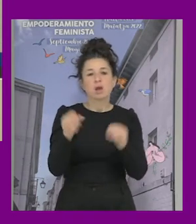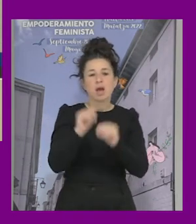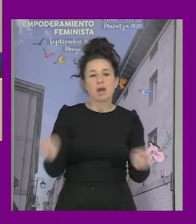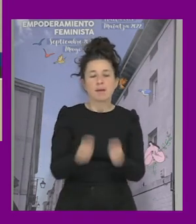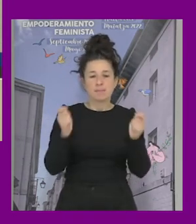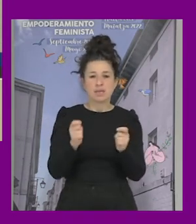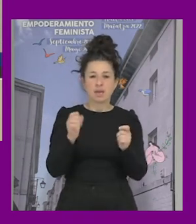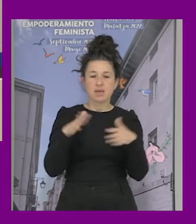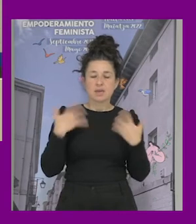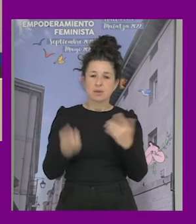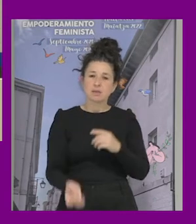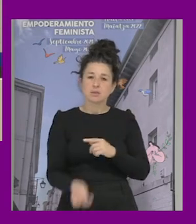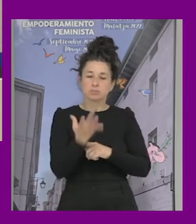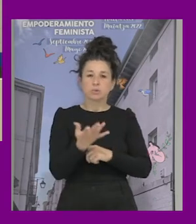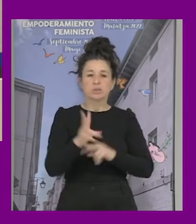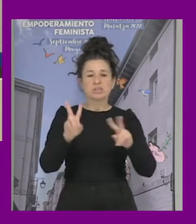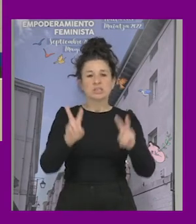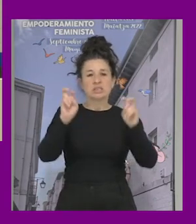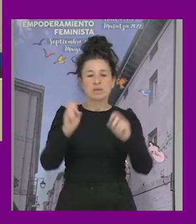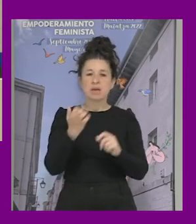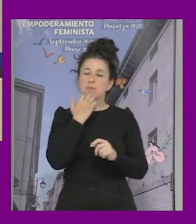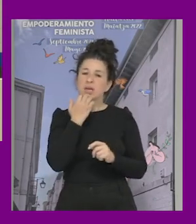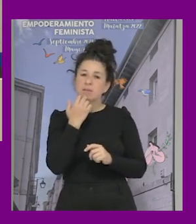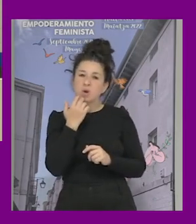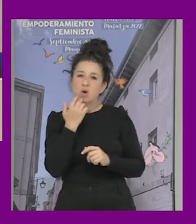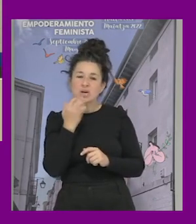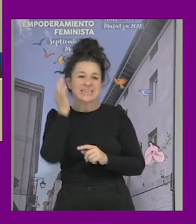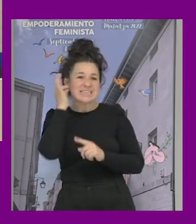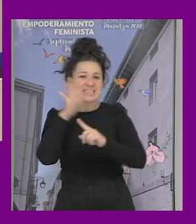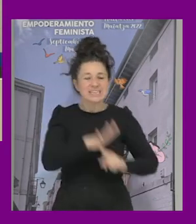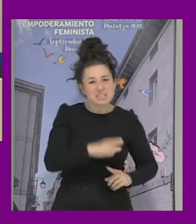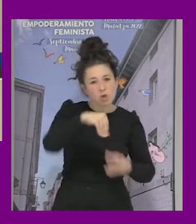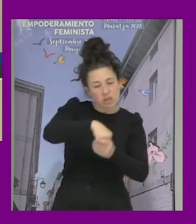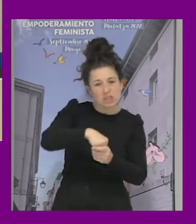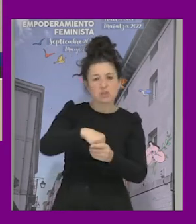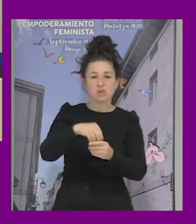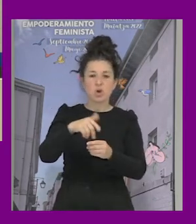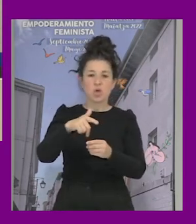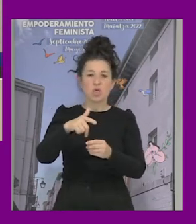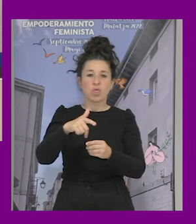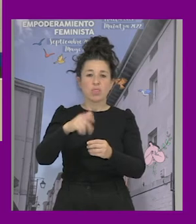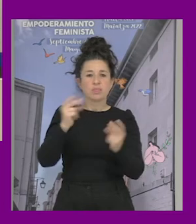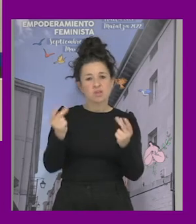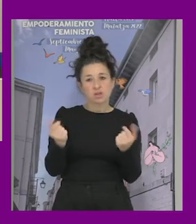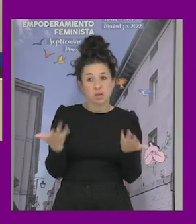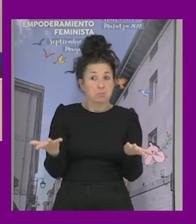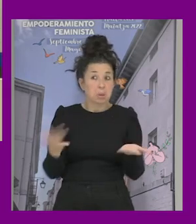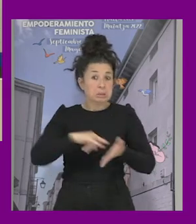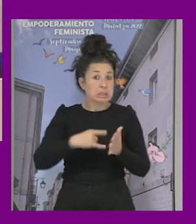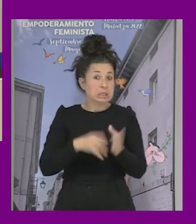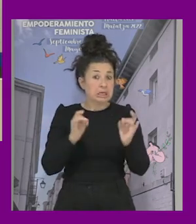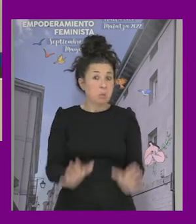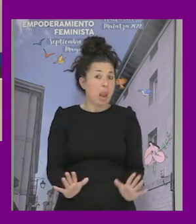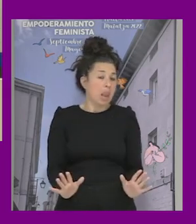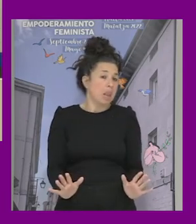repente salió como el tema de bueno y el tema sexismo en discotecas y bueno como las técnicas son las mismas pues es